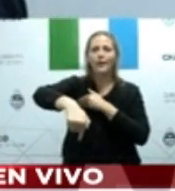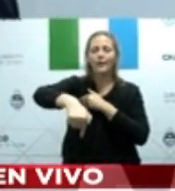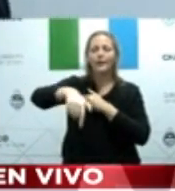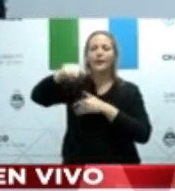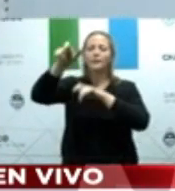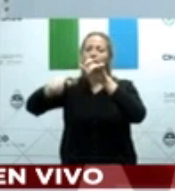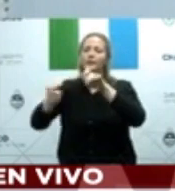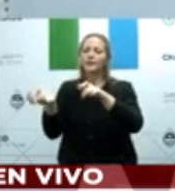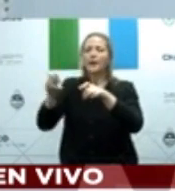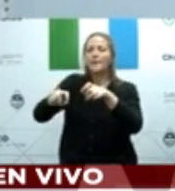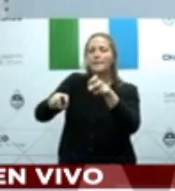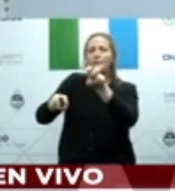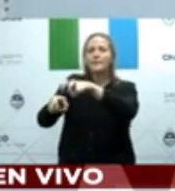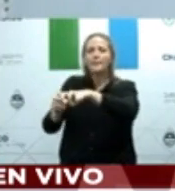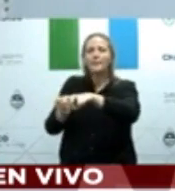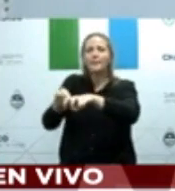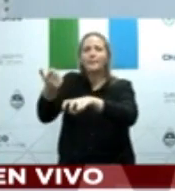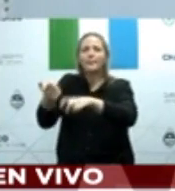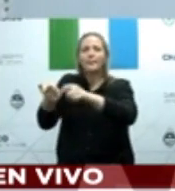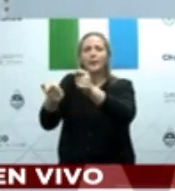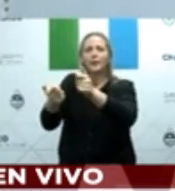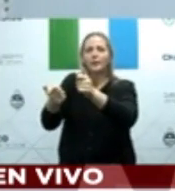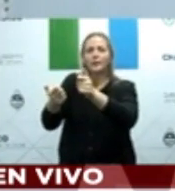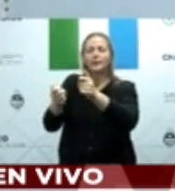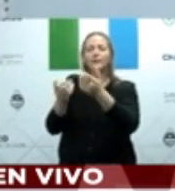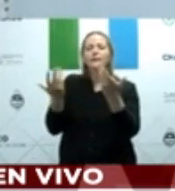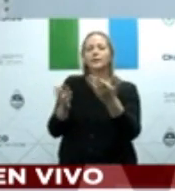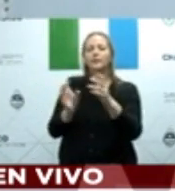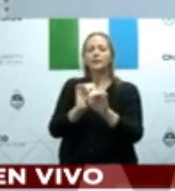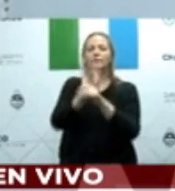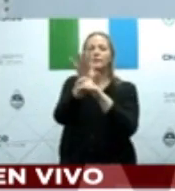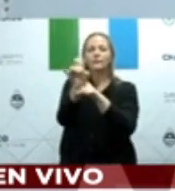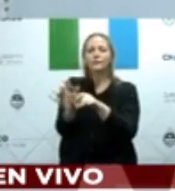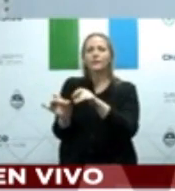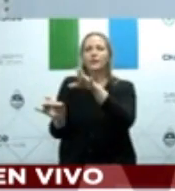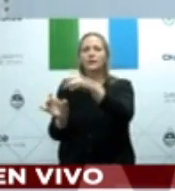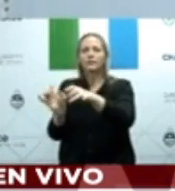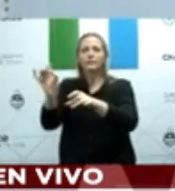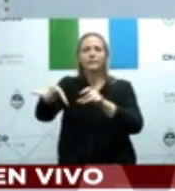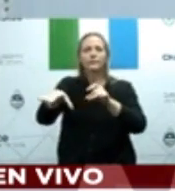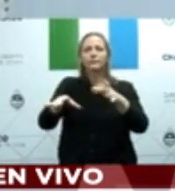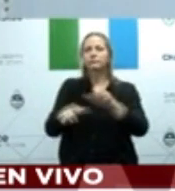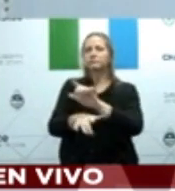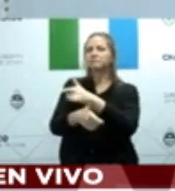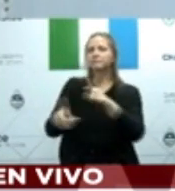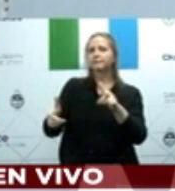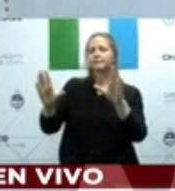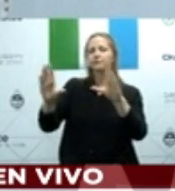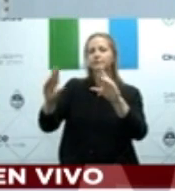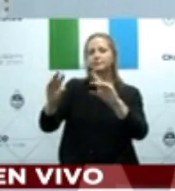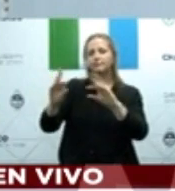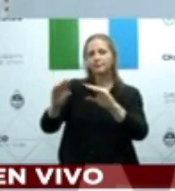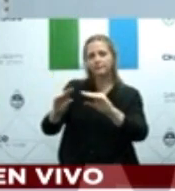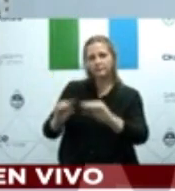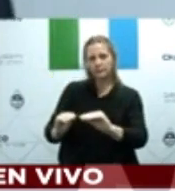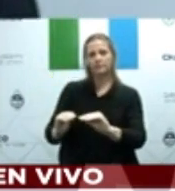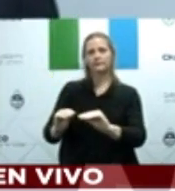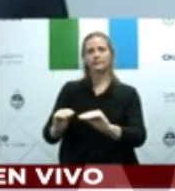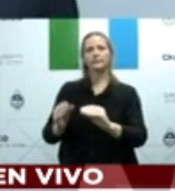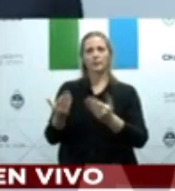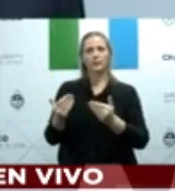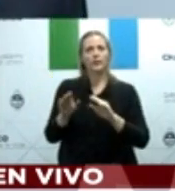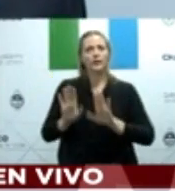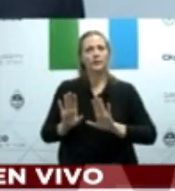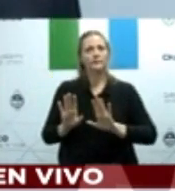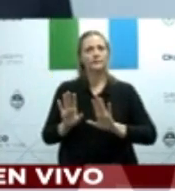personas que habitan en el macrocentro de la ciudad. Es cierto que el índice de movilidad por el sistema celular, en